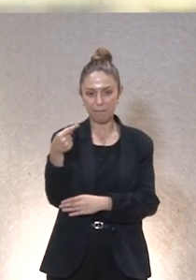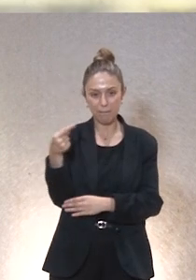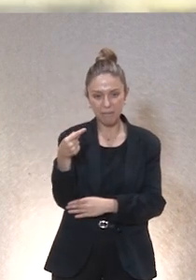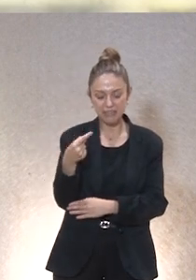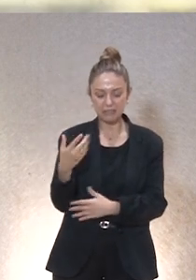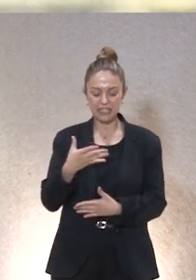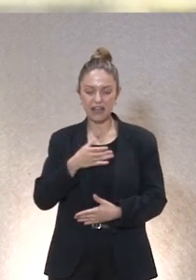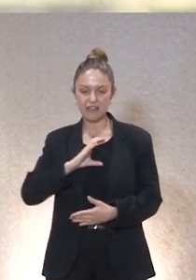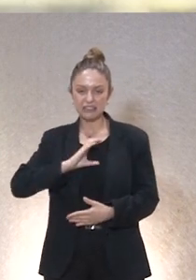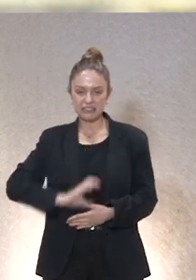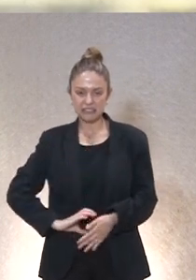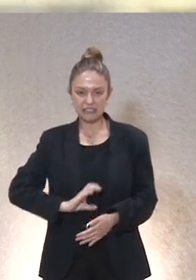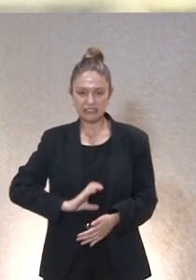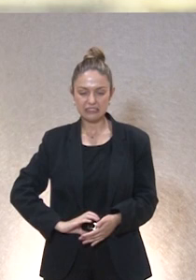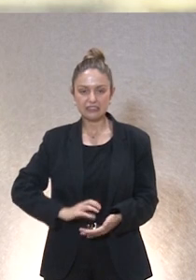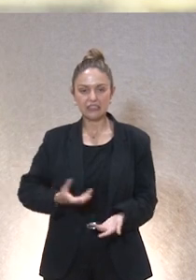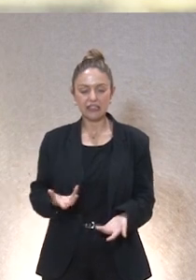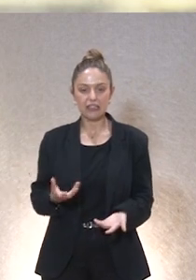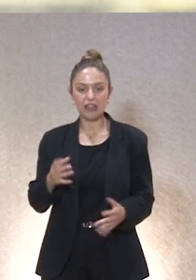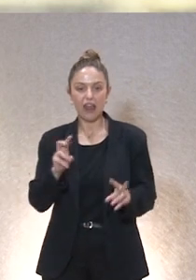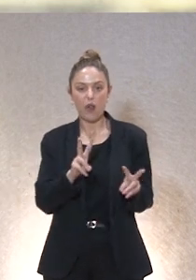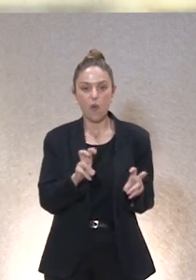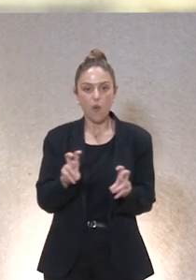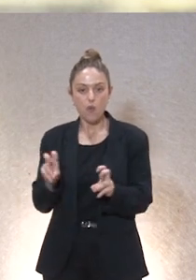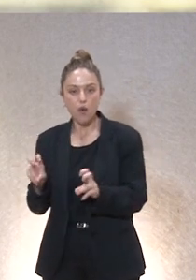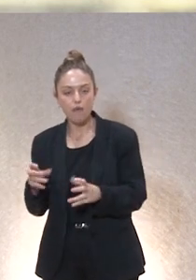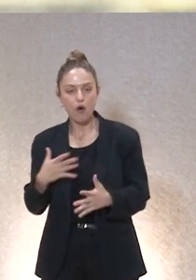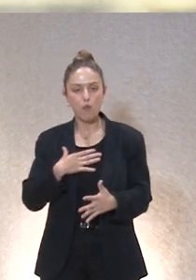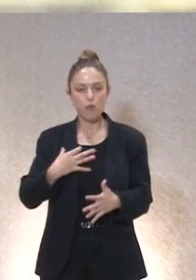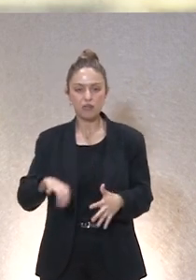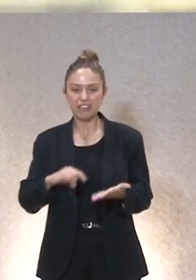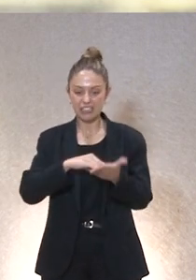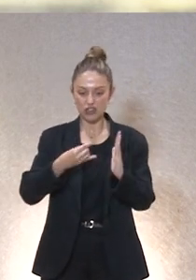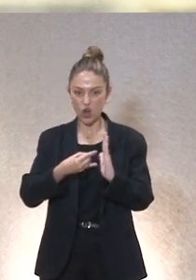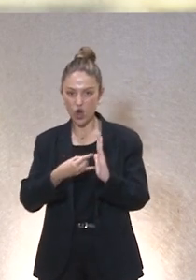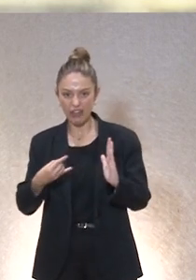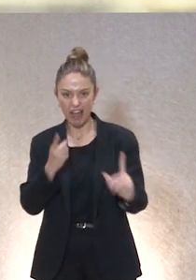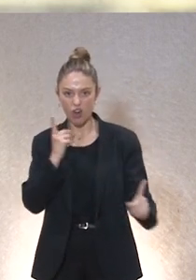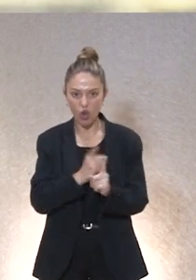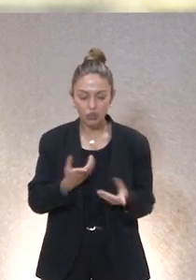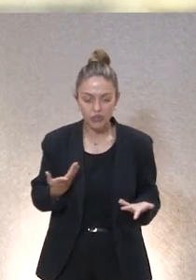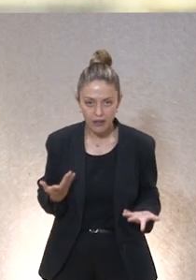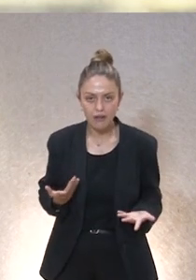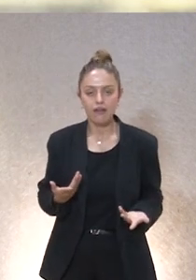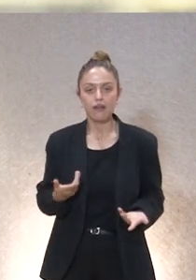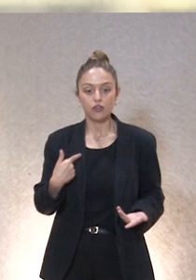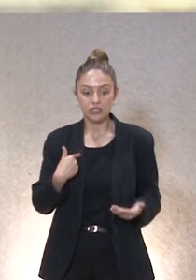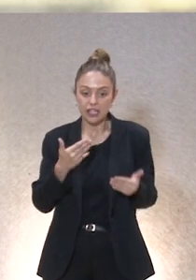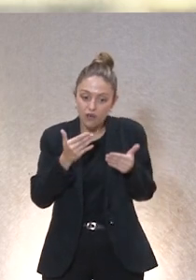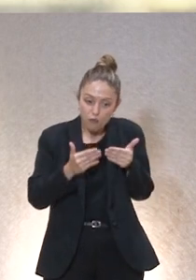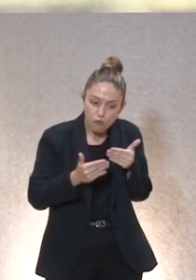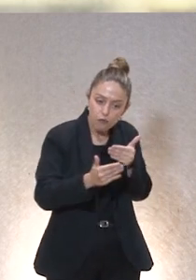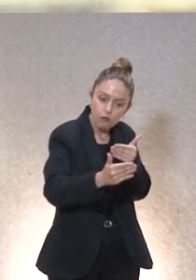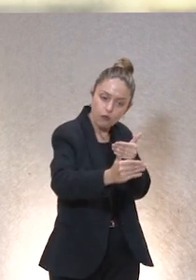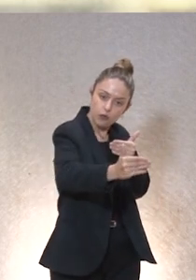estar bajos de moral ante los artefactos que van a llegar ante las posibilidades vamos a ser tecnófobos entonces yo creo que el nuevo horizonte que se nos está